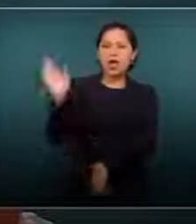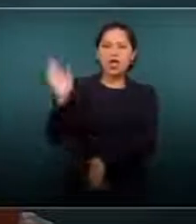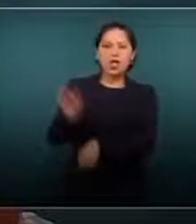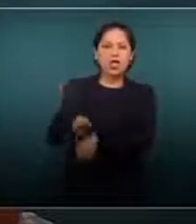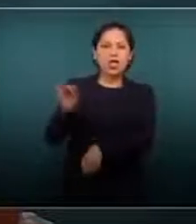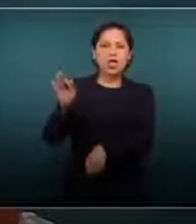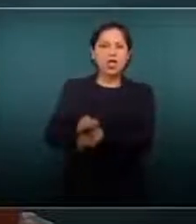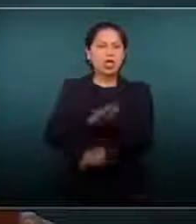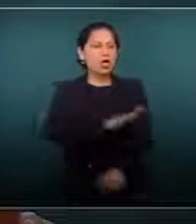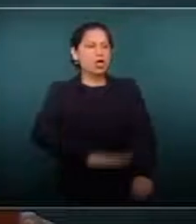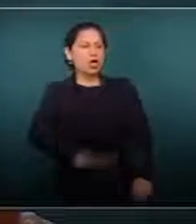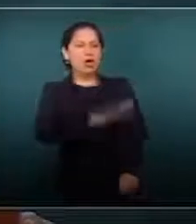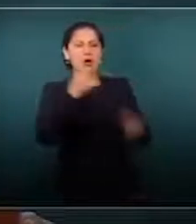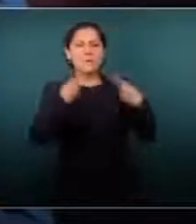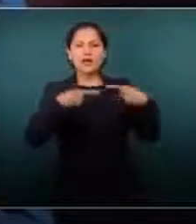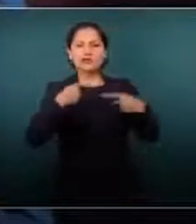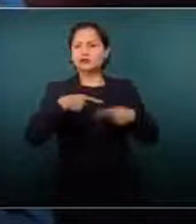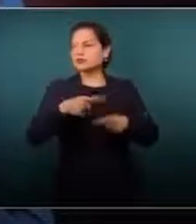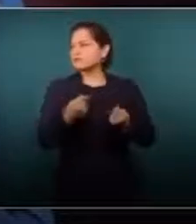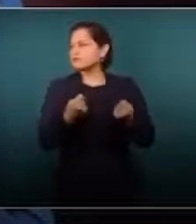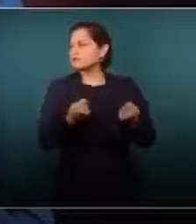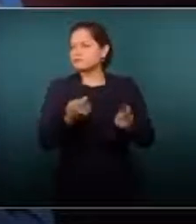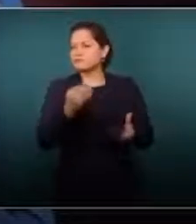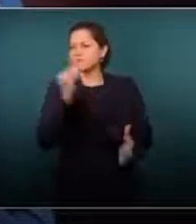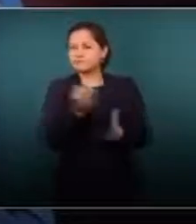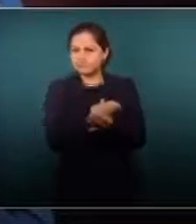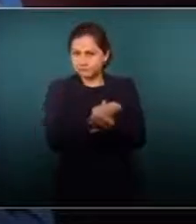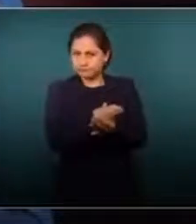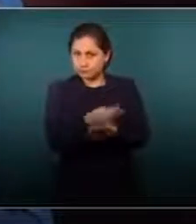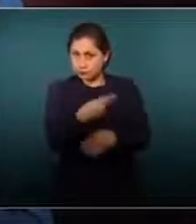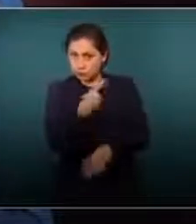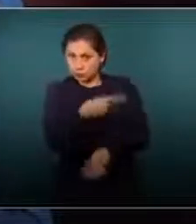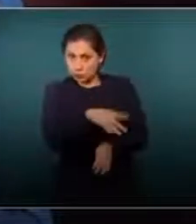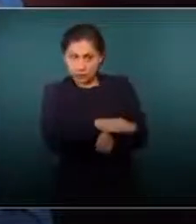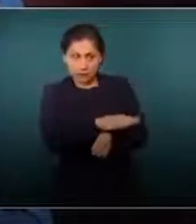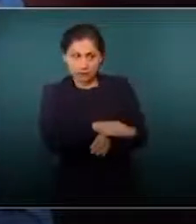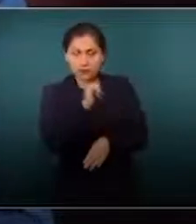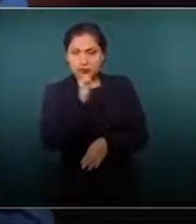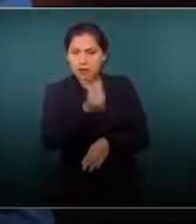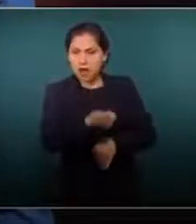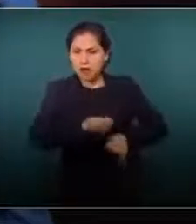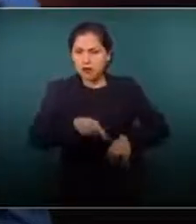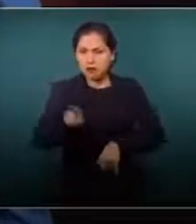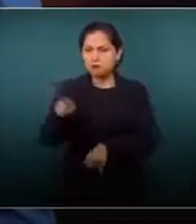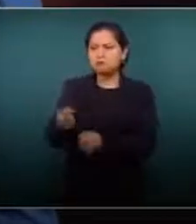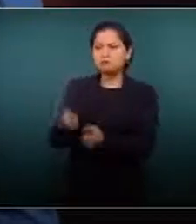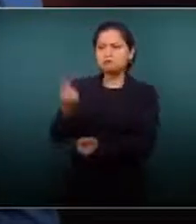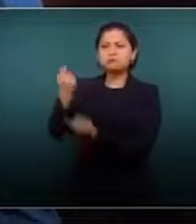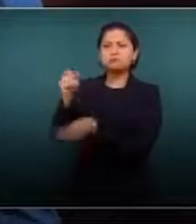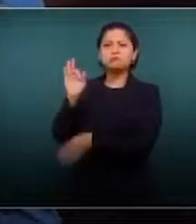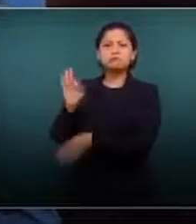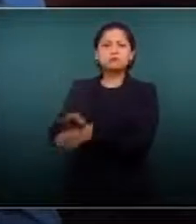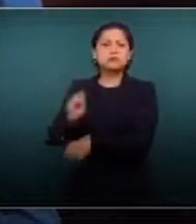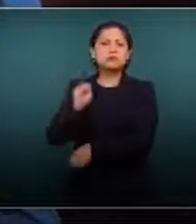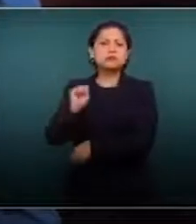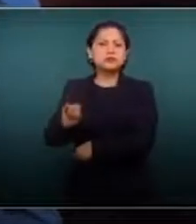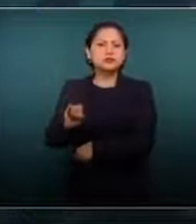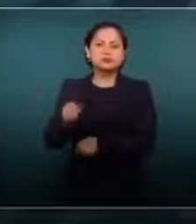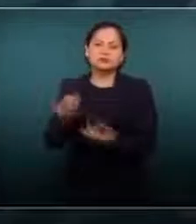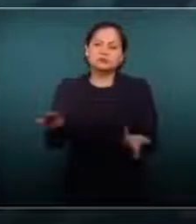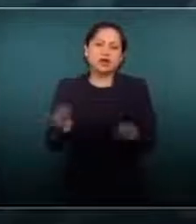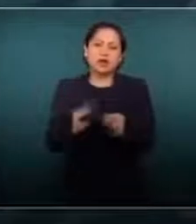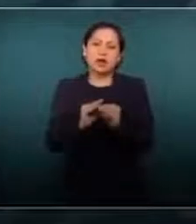del interés general, del interés de los mexicanos, pues entonces sí, van a seguir